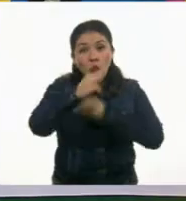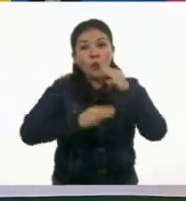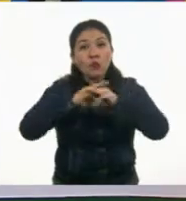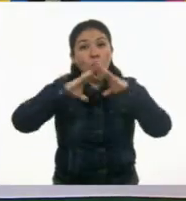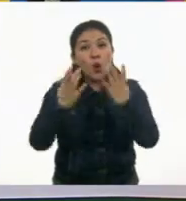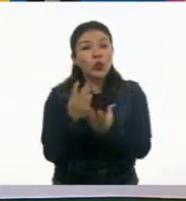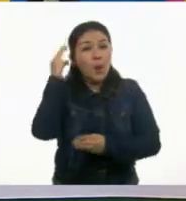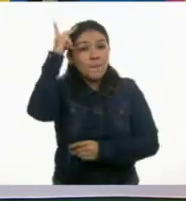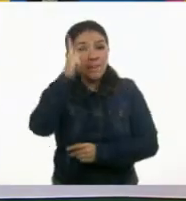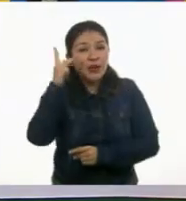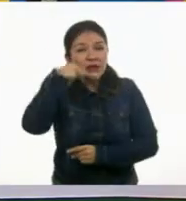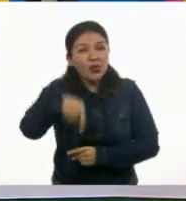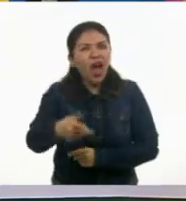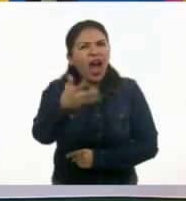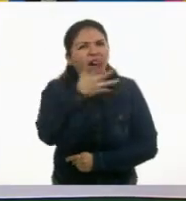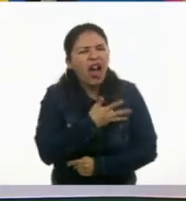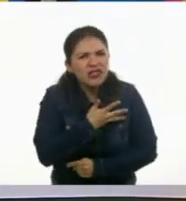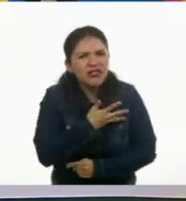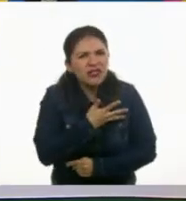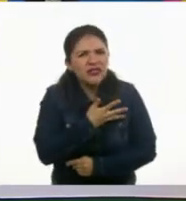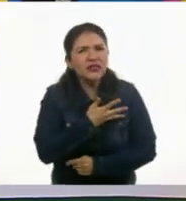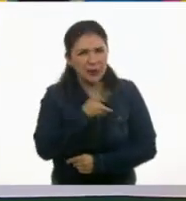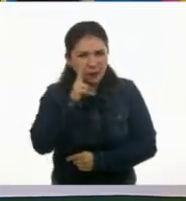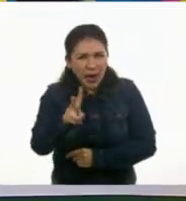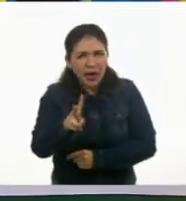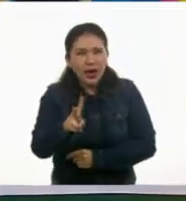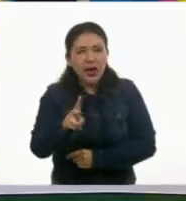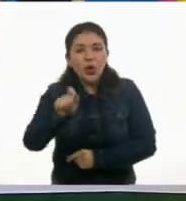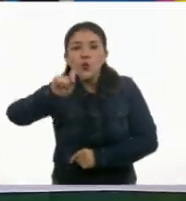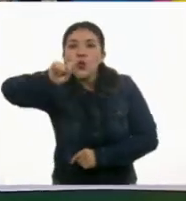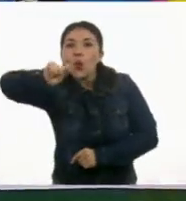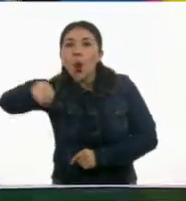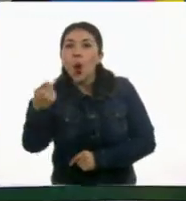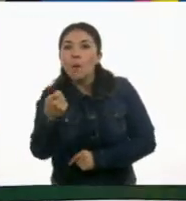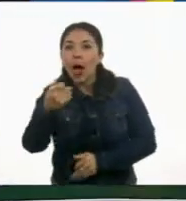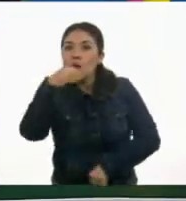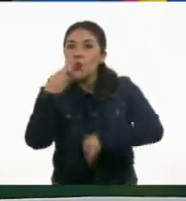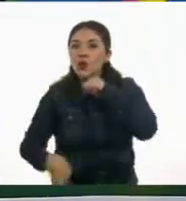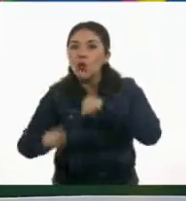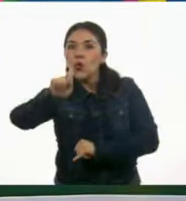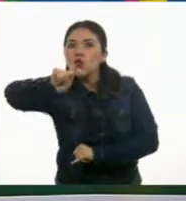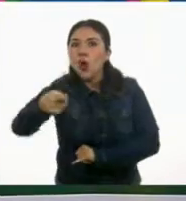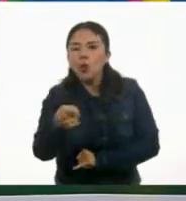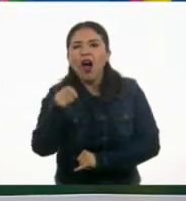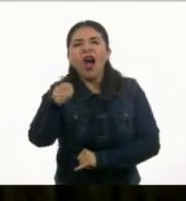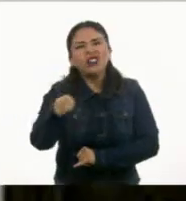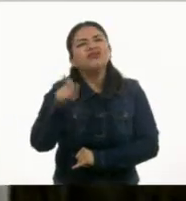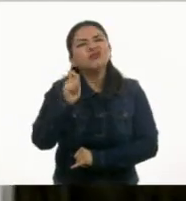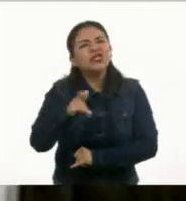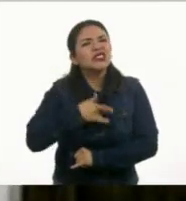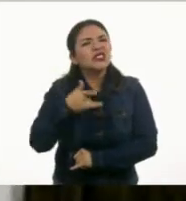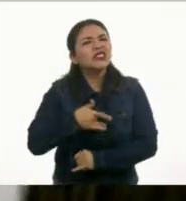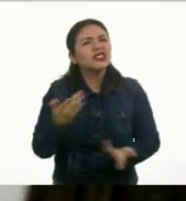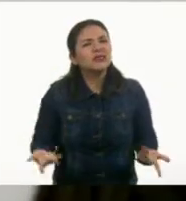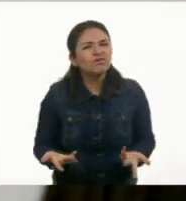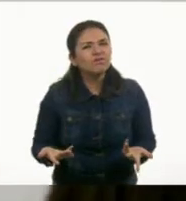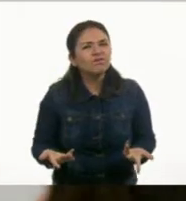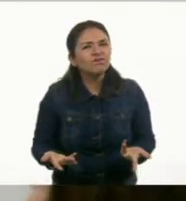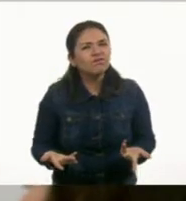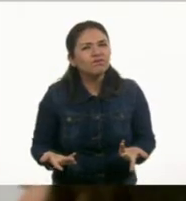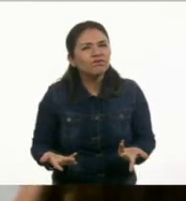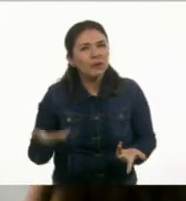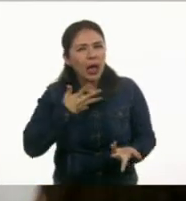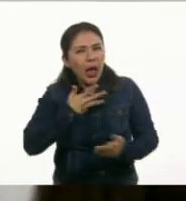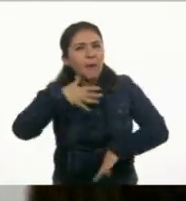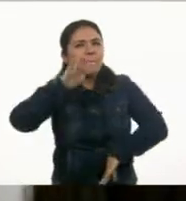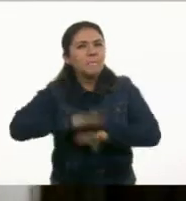había... Y observen que termina en coma. Si termina en coma, ¿qué puede implicar? Que sigue otra